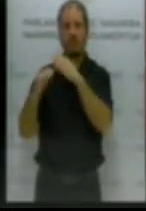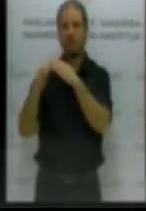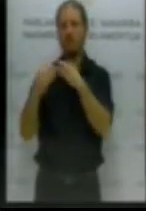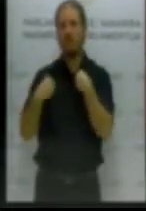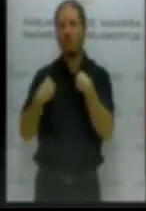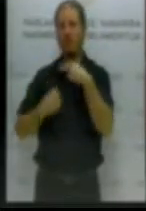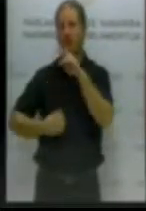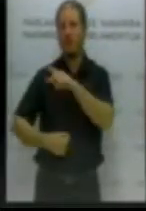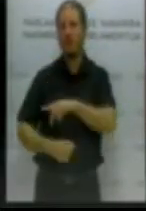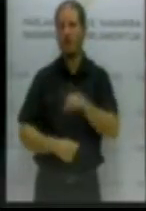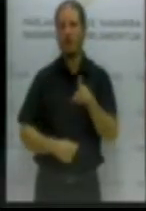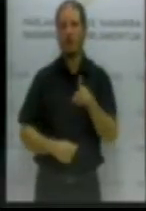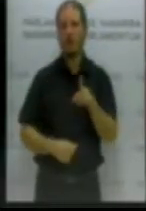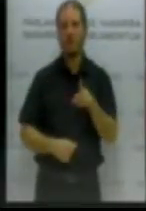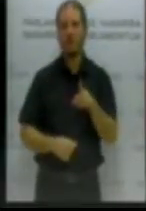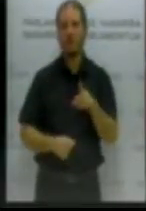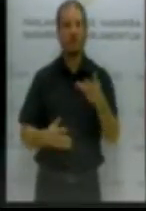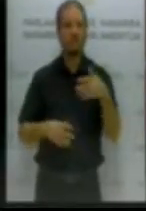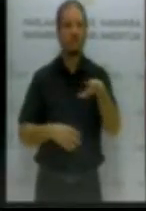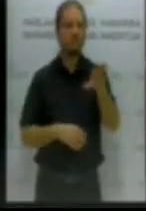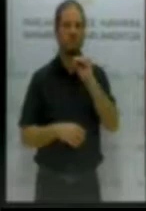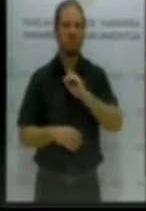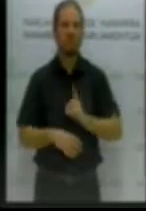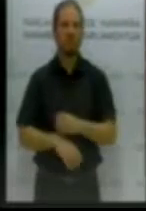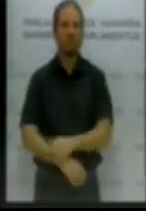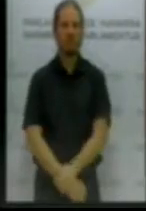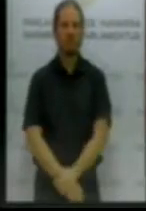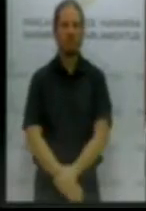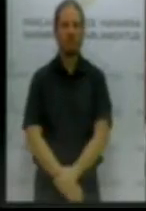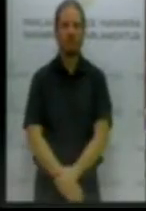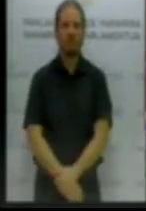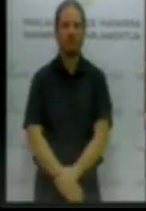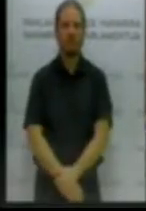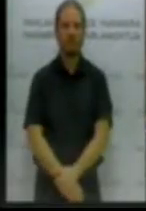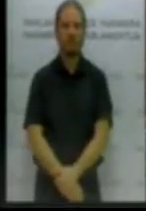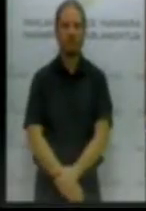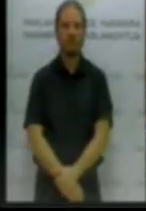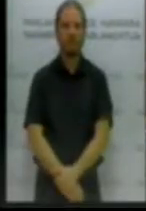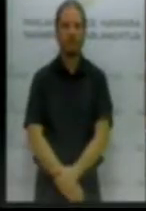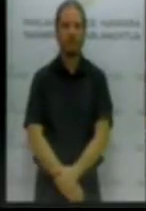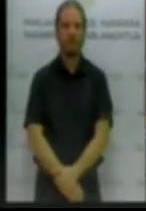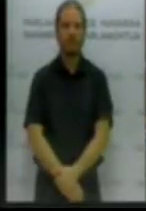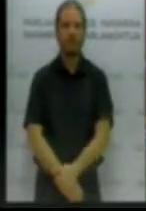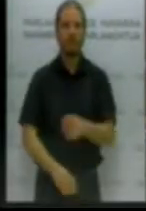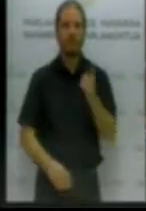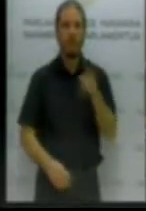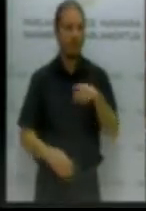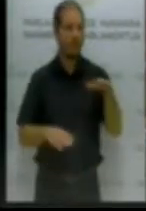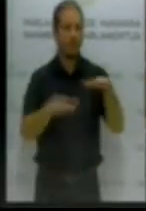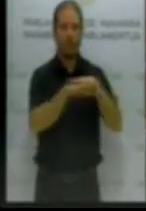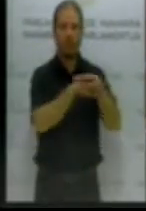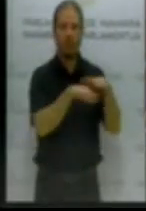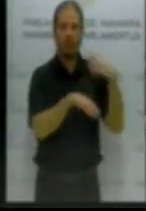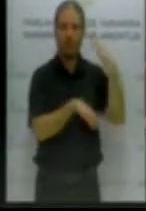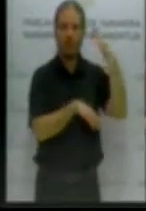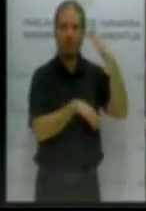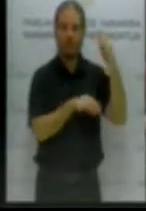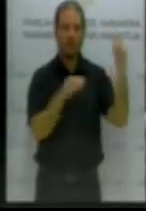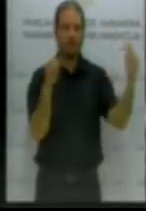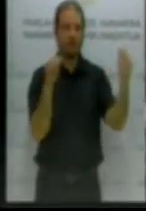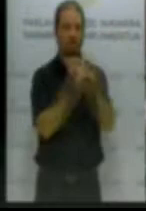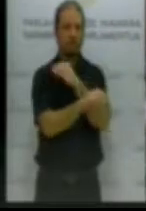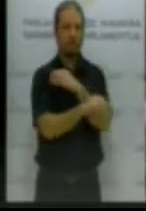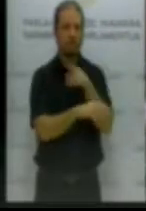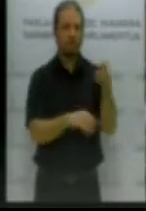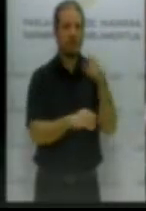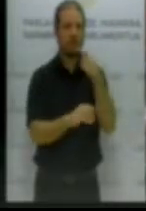con pensiones bajas. Esto no lo podemos entender. También señala la disconformidad del Gobierno de Navarra que esta medida supone una